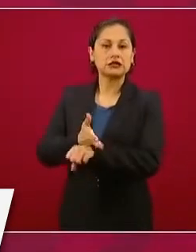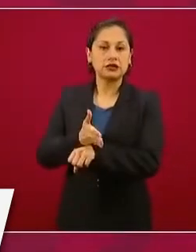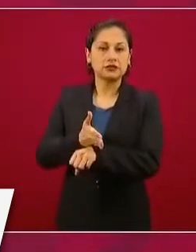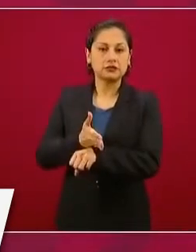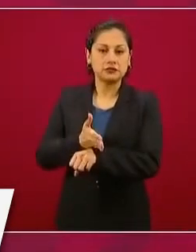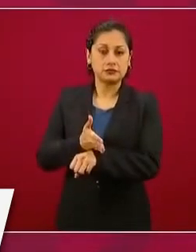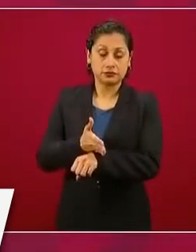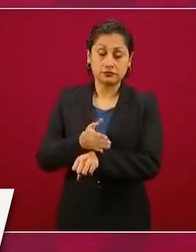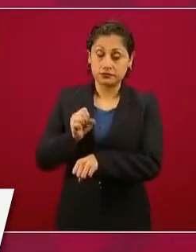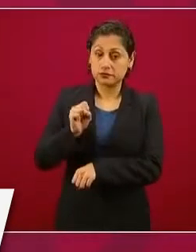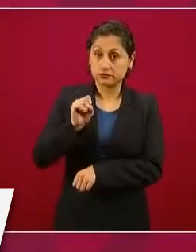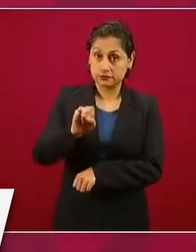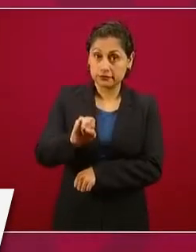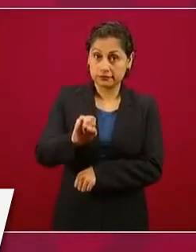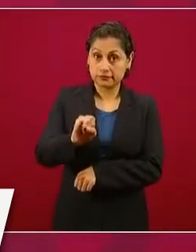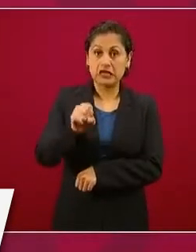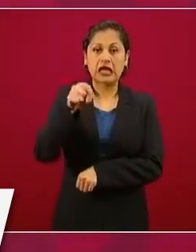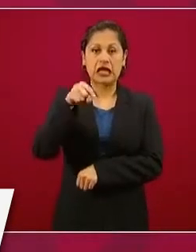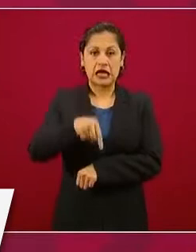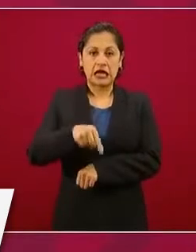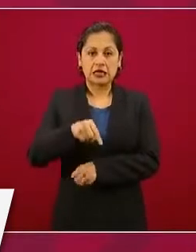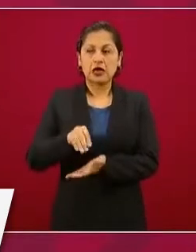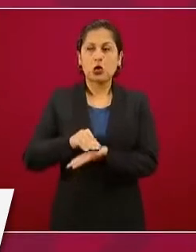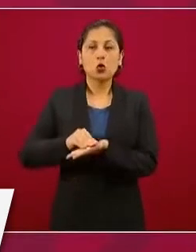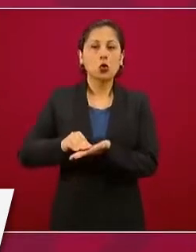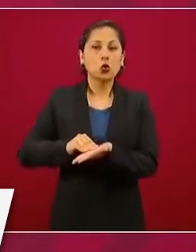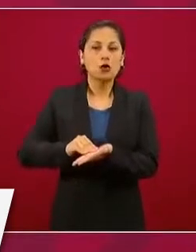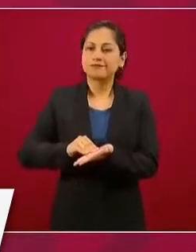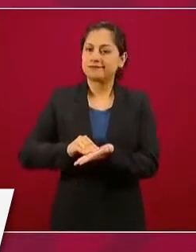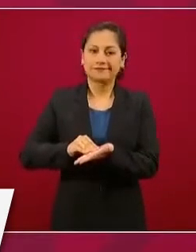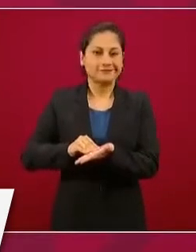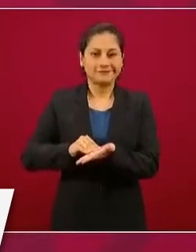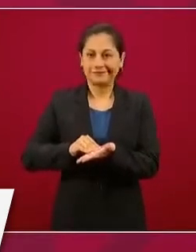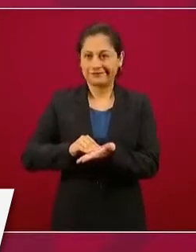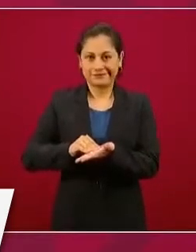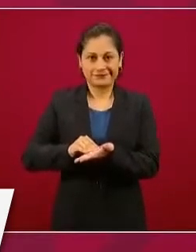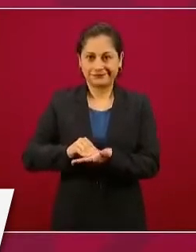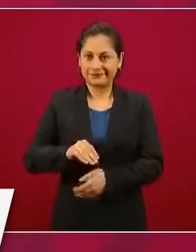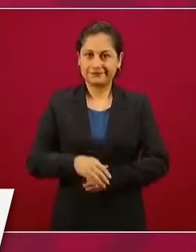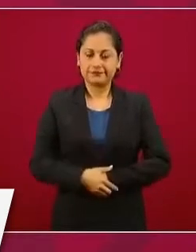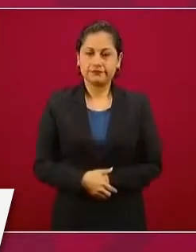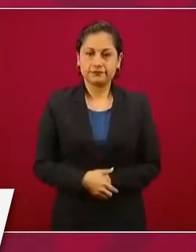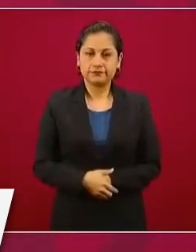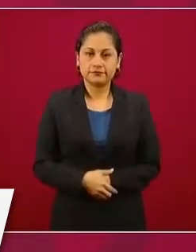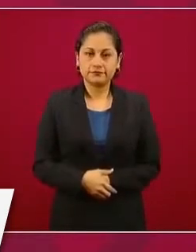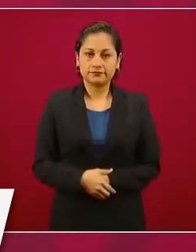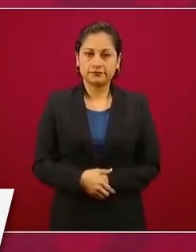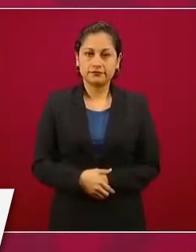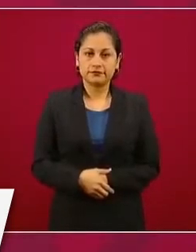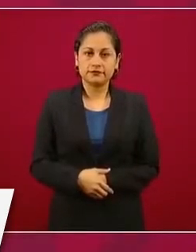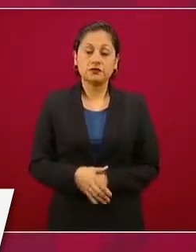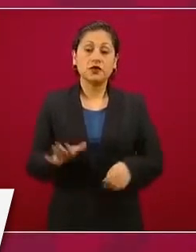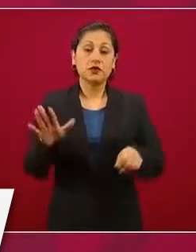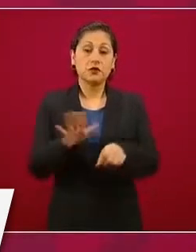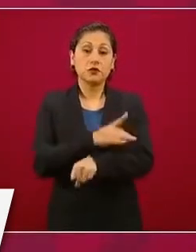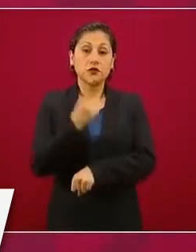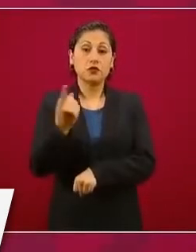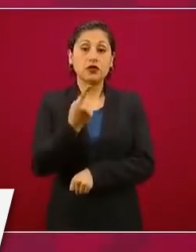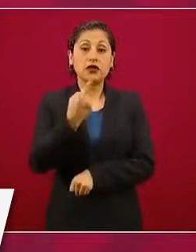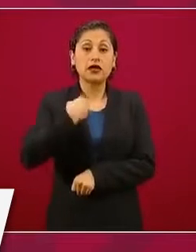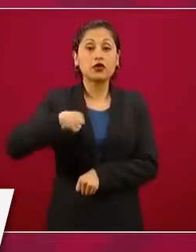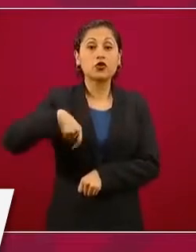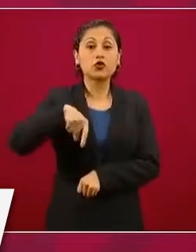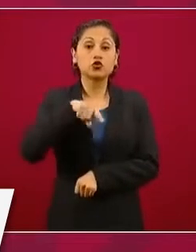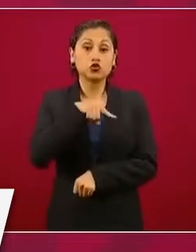porque no establecemos relaciones de